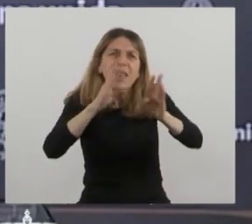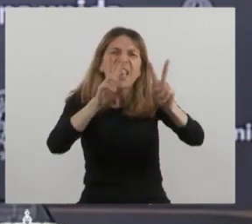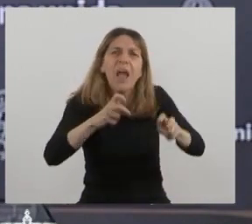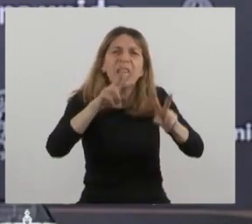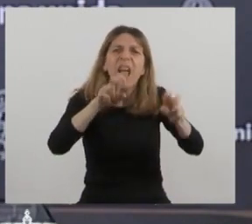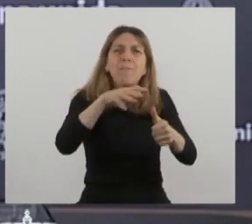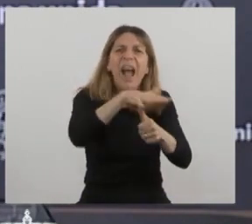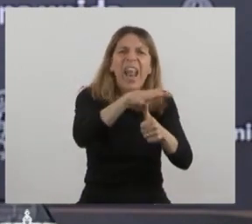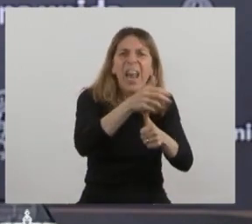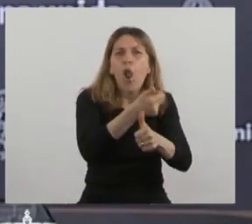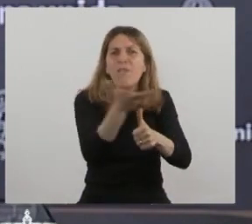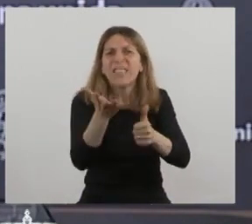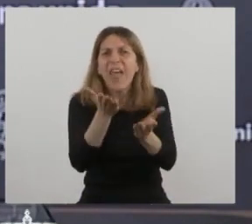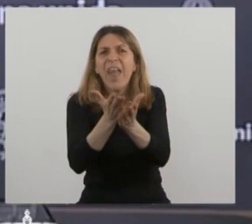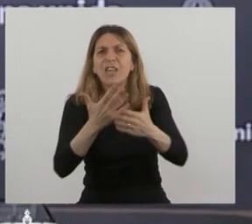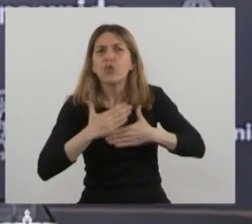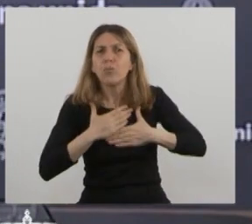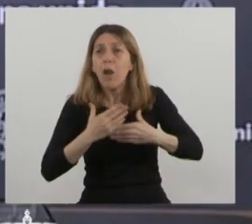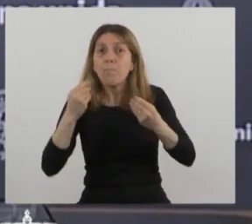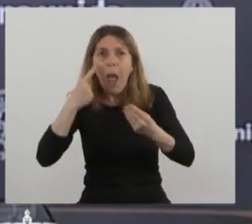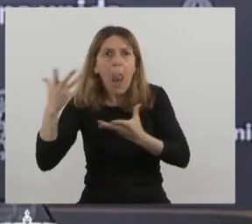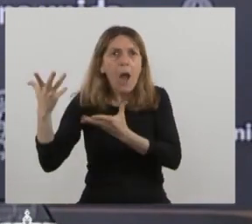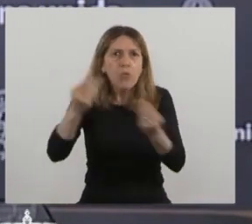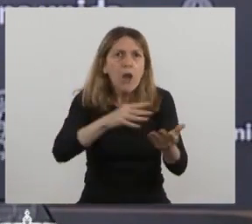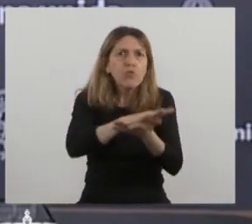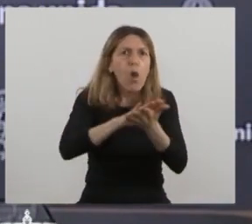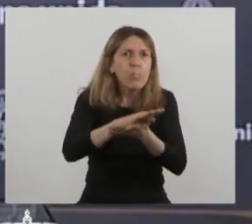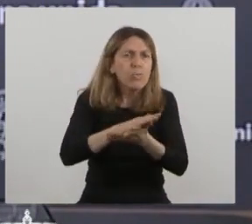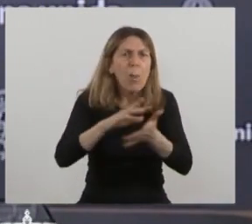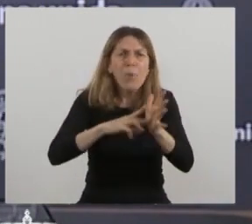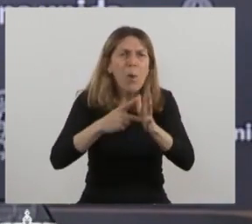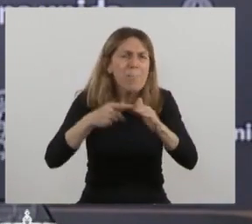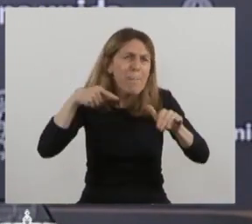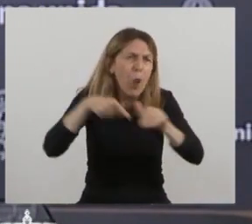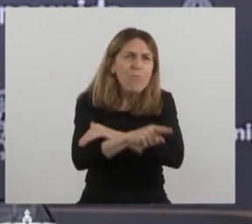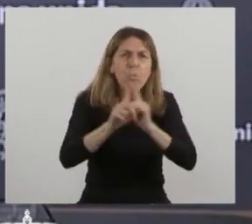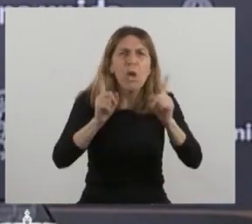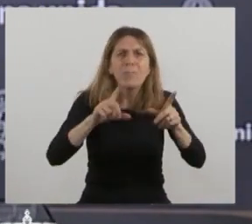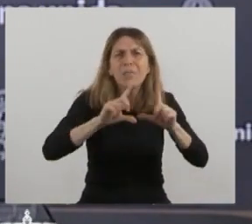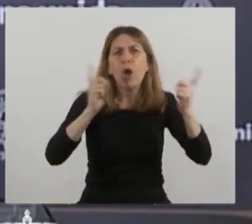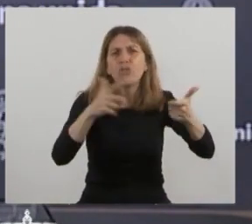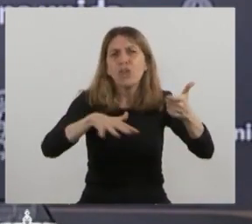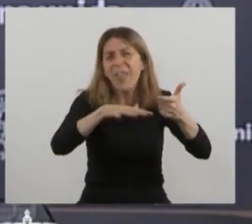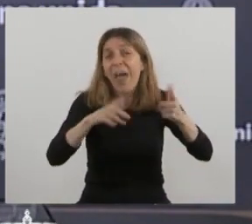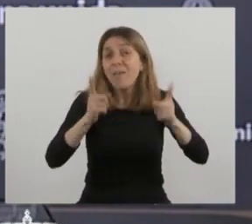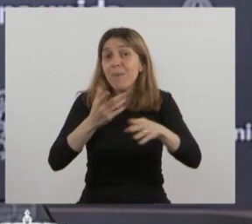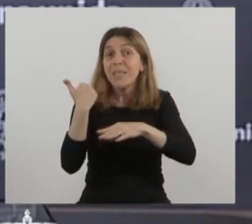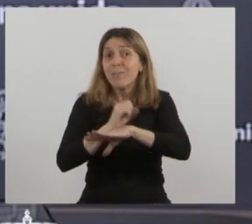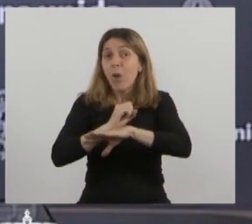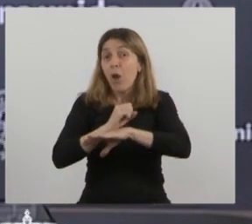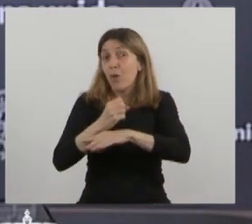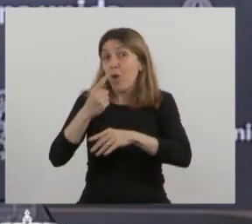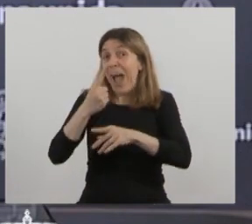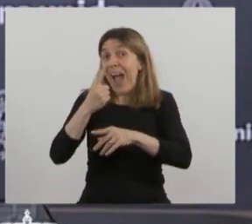y de derechos humanos para dar una respuesta efectiva a los problemas estructurales que se han potenciado en este